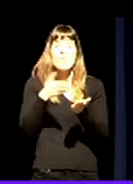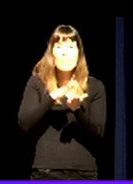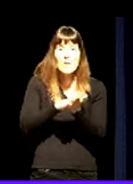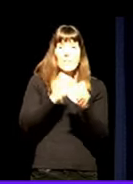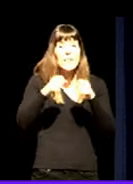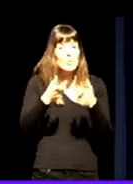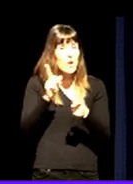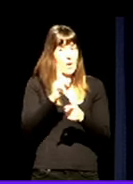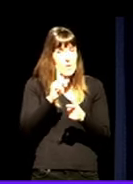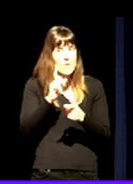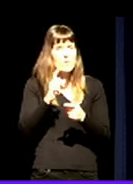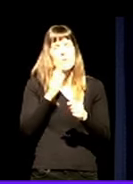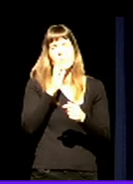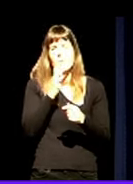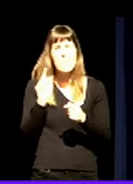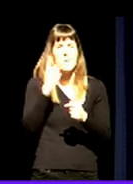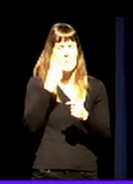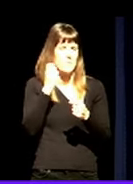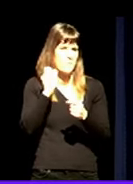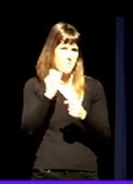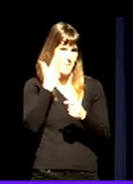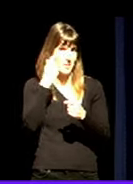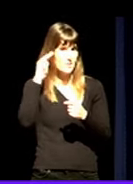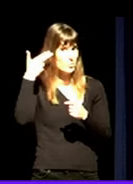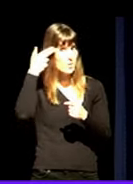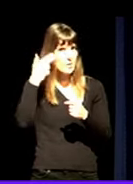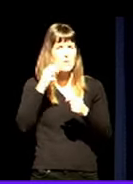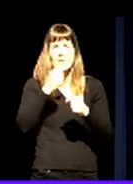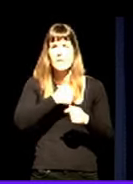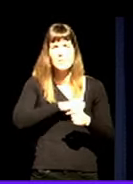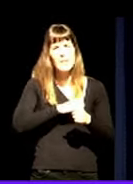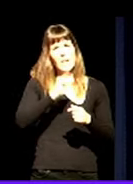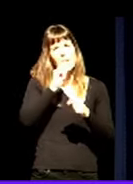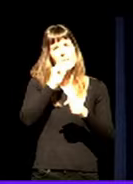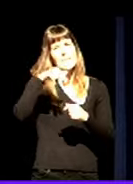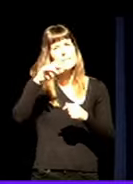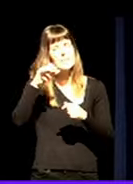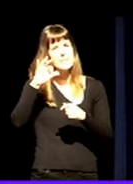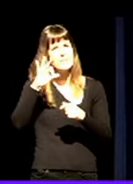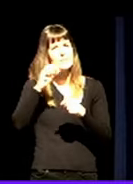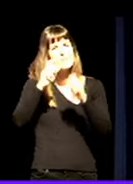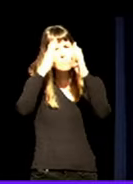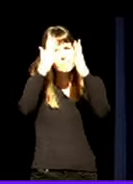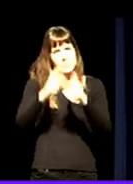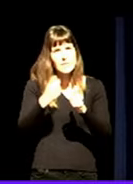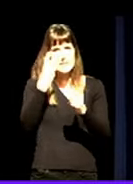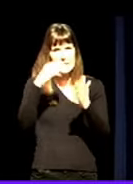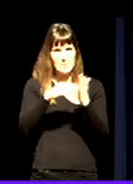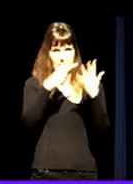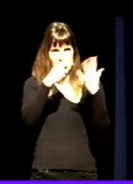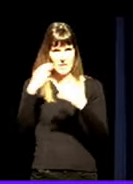Oficialmente, en el Estado español, en el año 2020, el último del que el Instituto Nacional de Estadística nos dio datos, 3.700 personas.